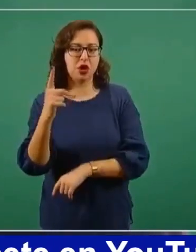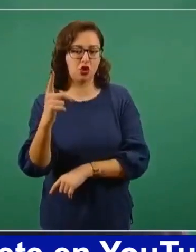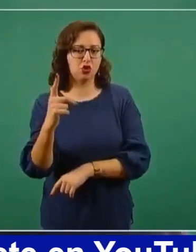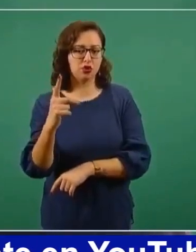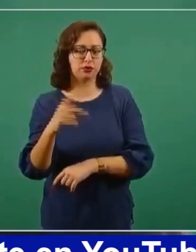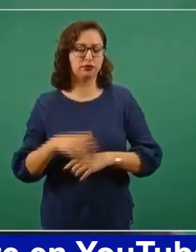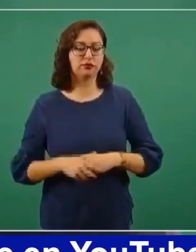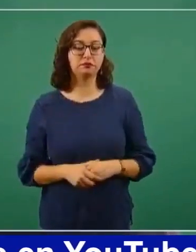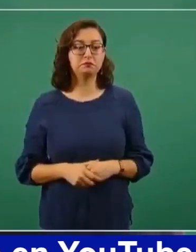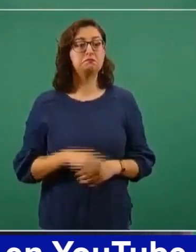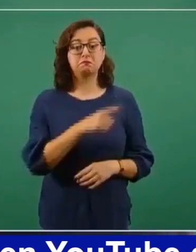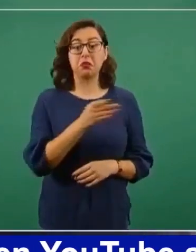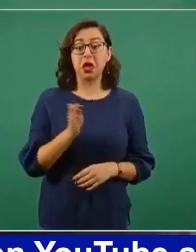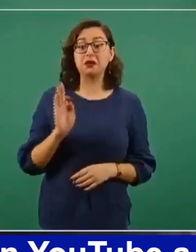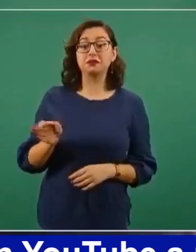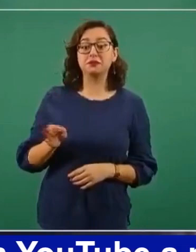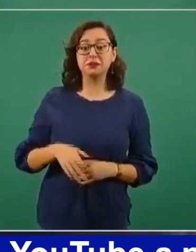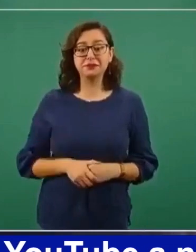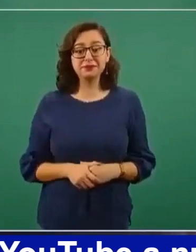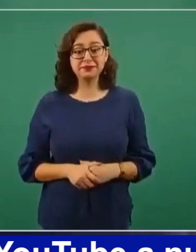y ellos aceptaron